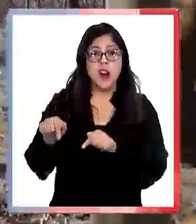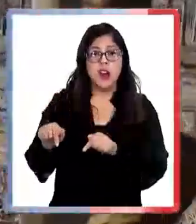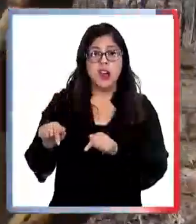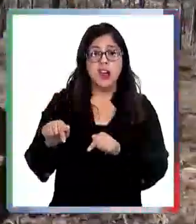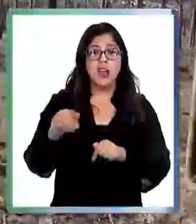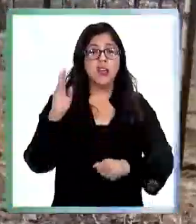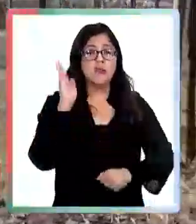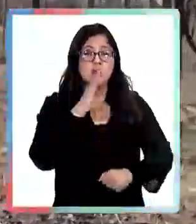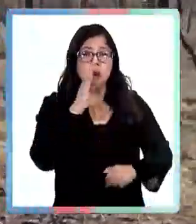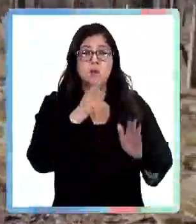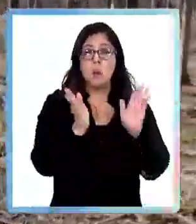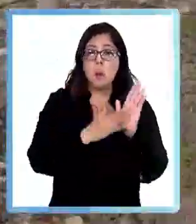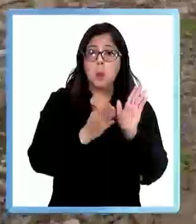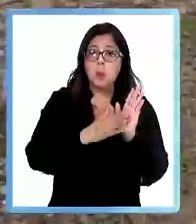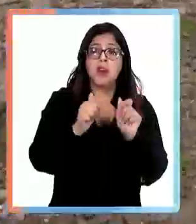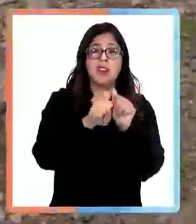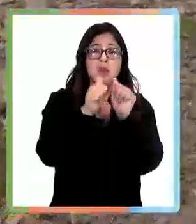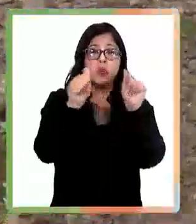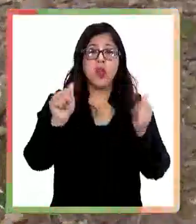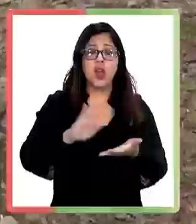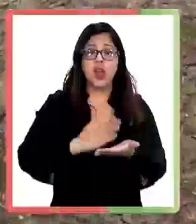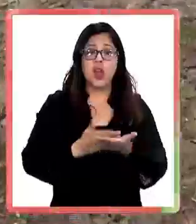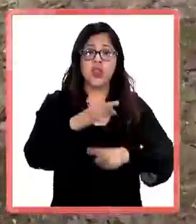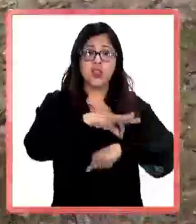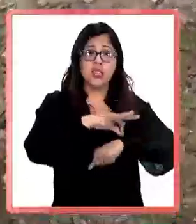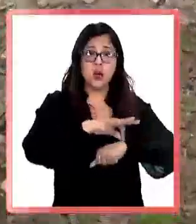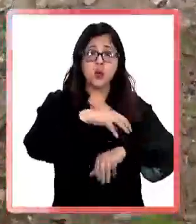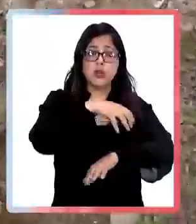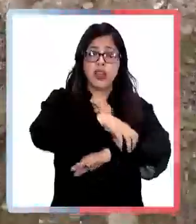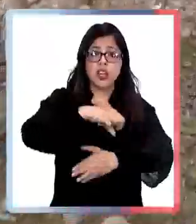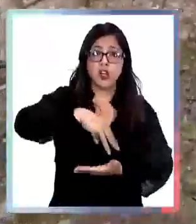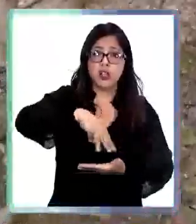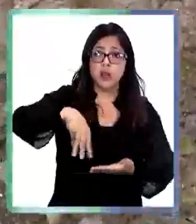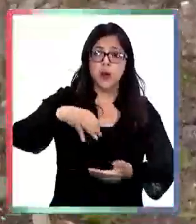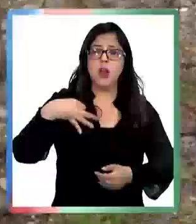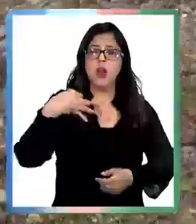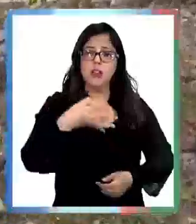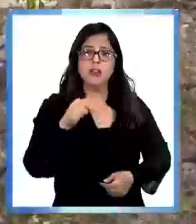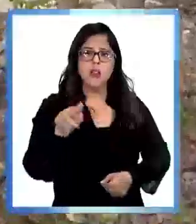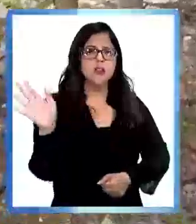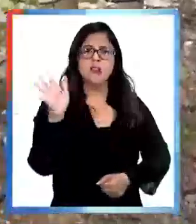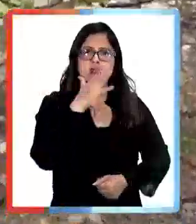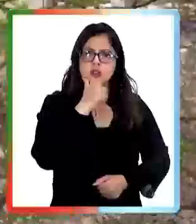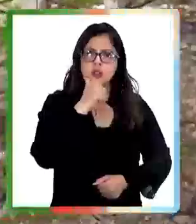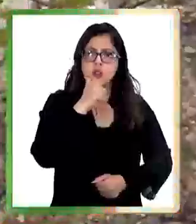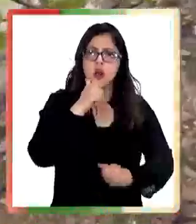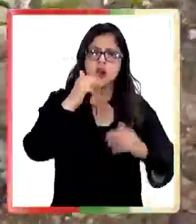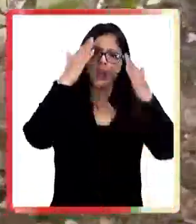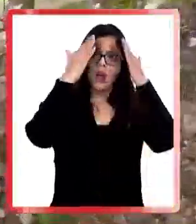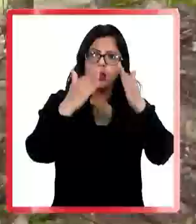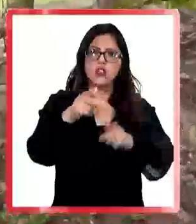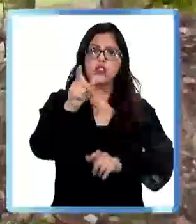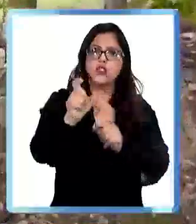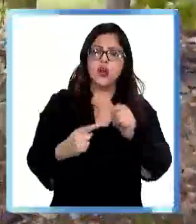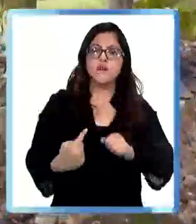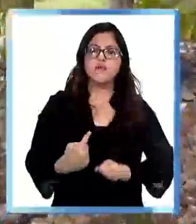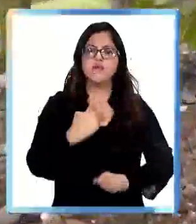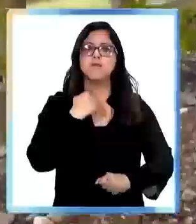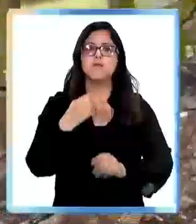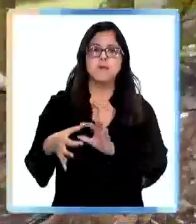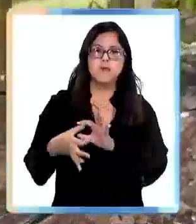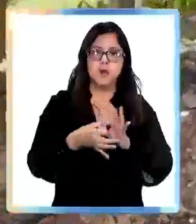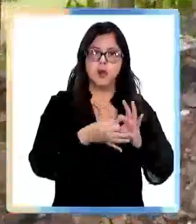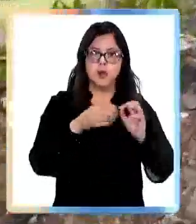afectadas por esta situación. Lo que, de todas maneras, no ha sido impedimento para la intensificación de estas fiscalizaciones.